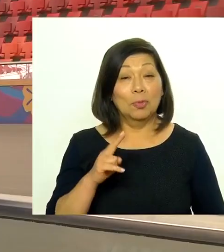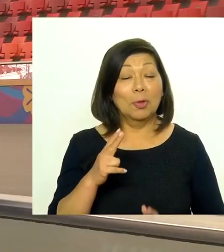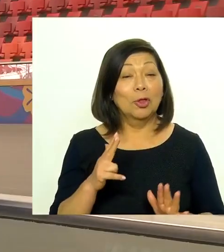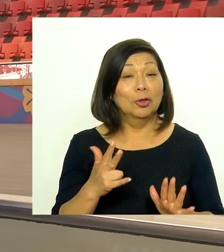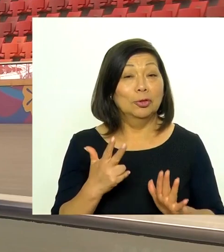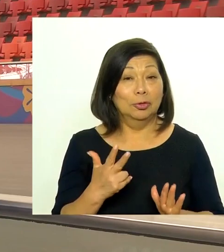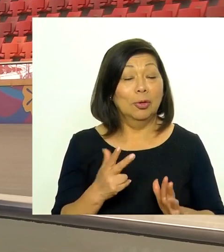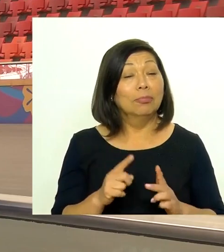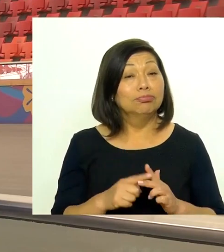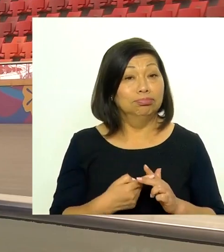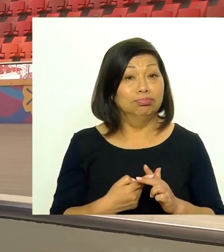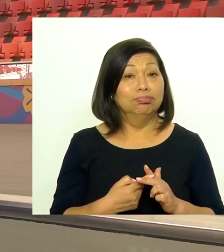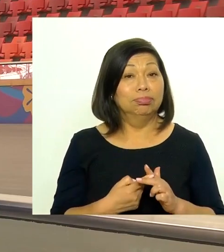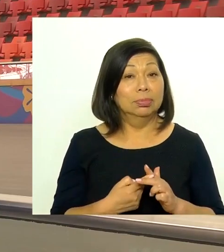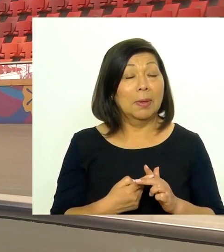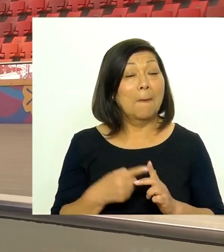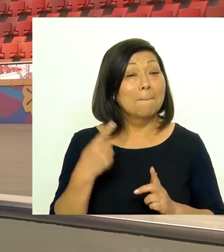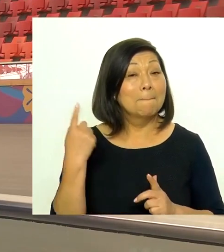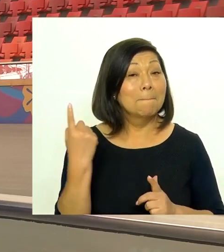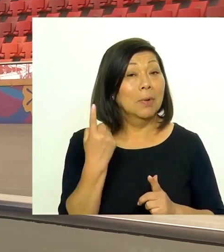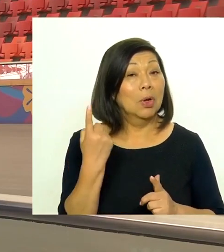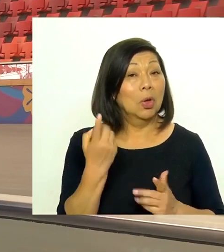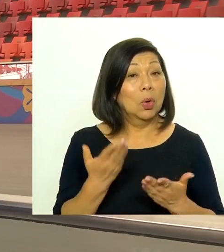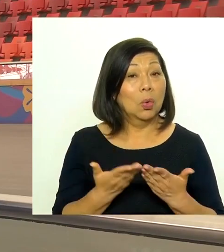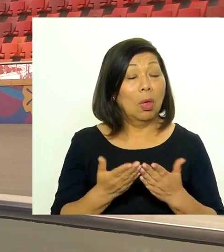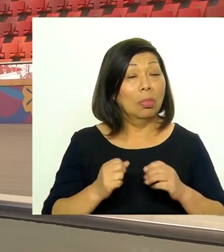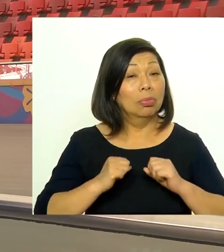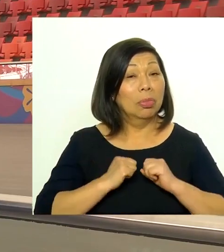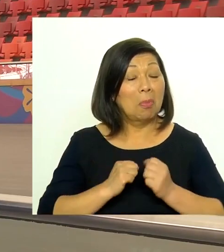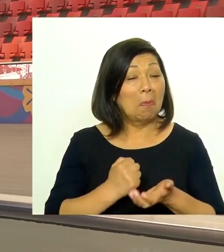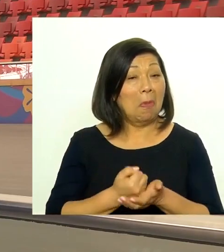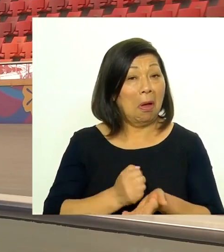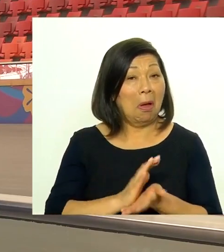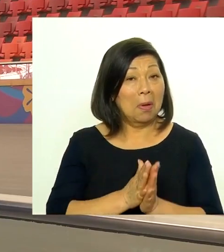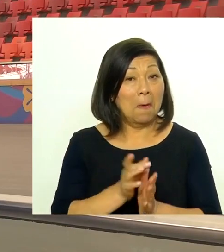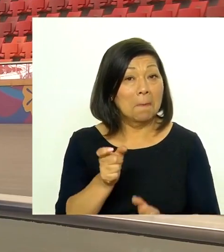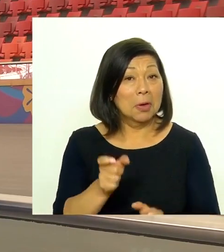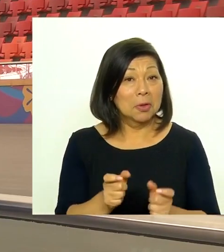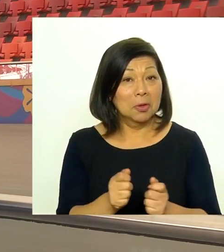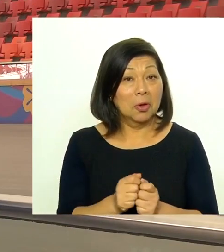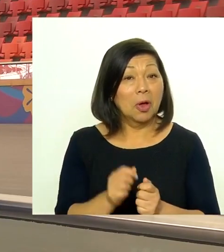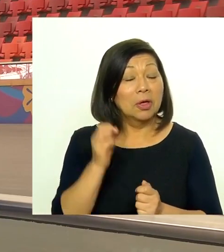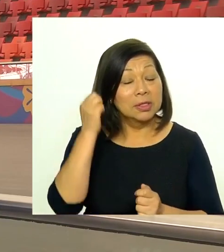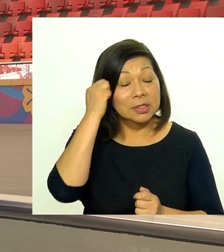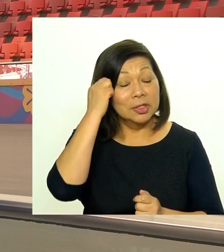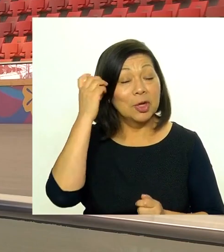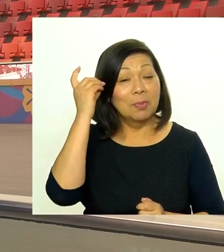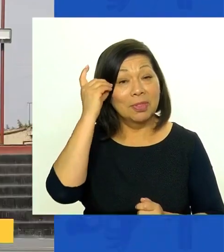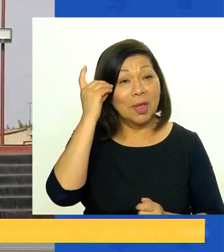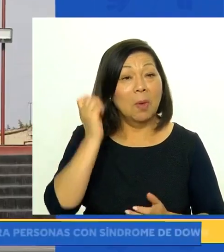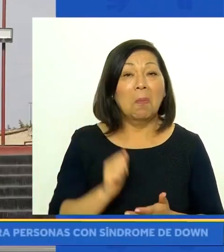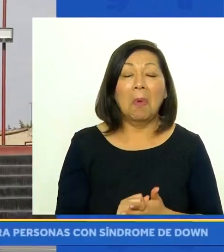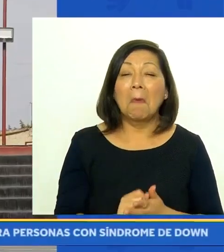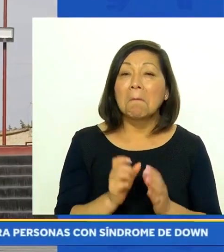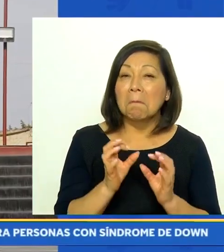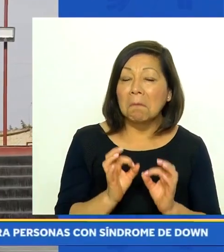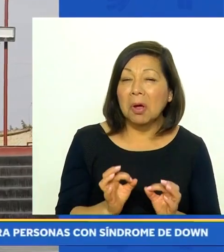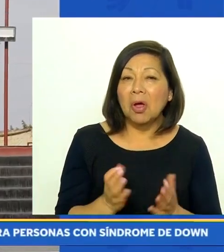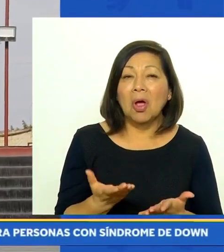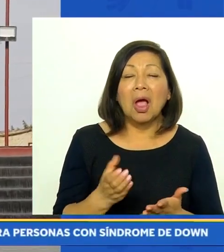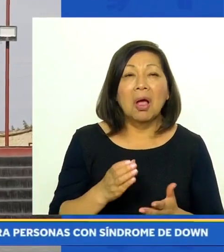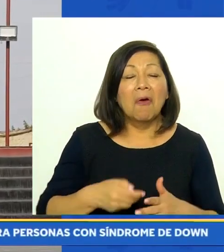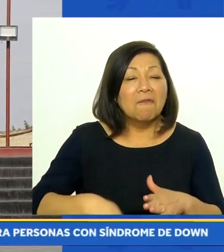Hacia el 2018 nosotros iniciamos la primera escuela deportiva gratuita para personas con síndrome de Down